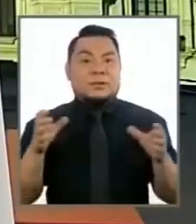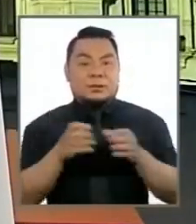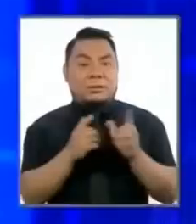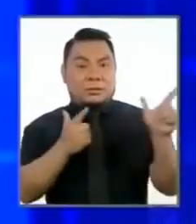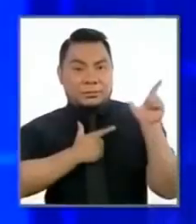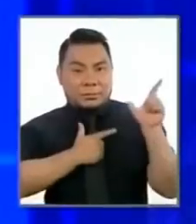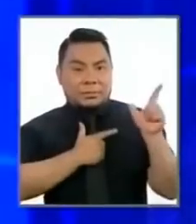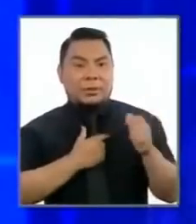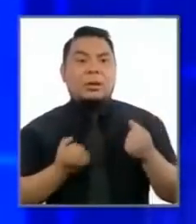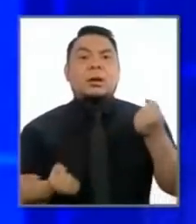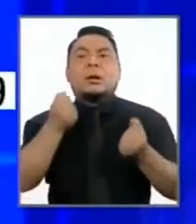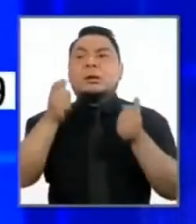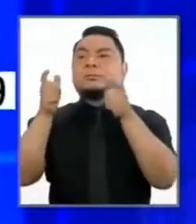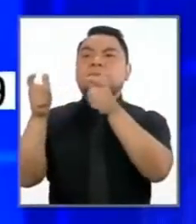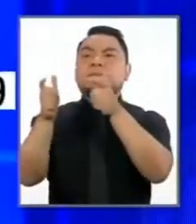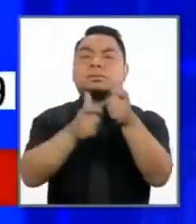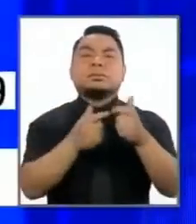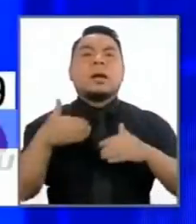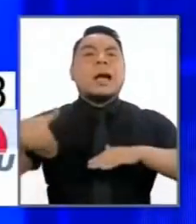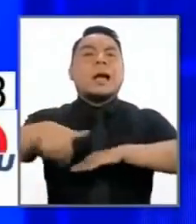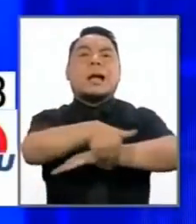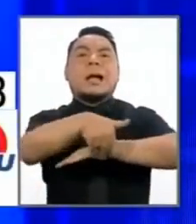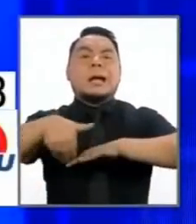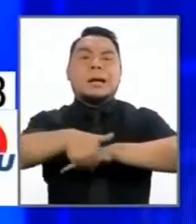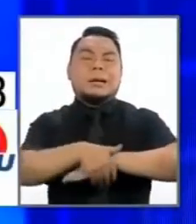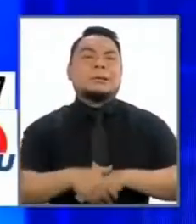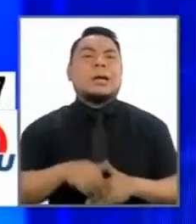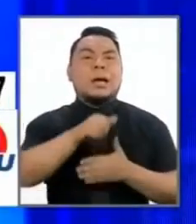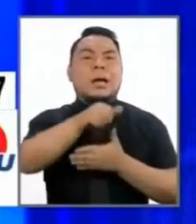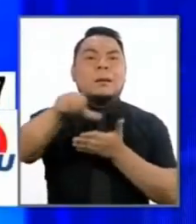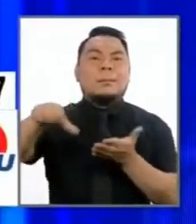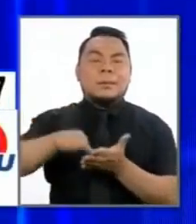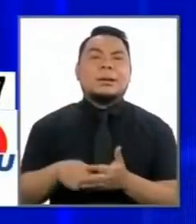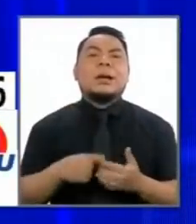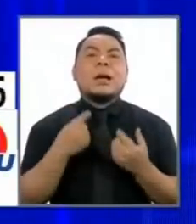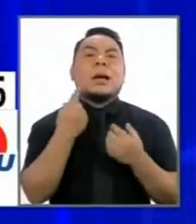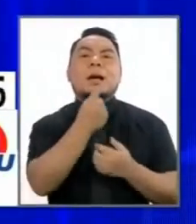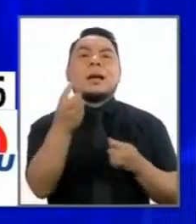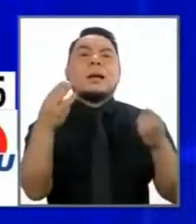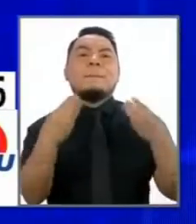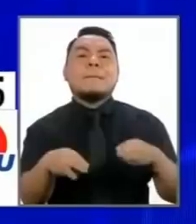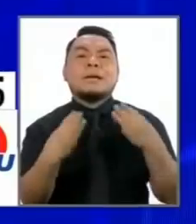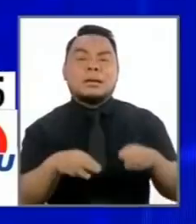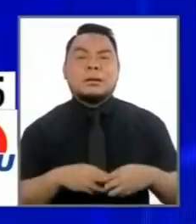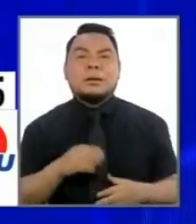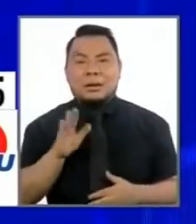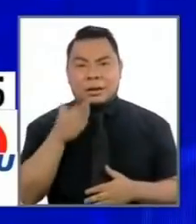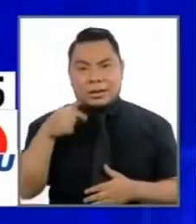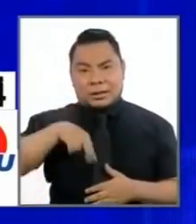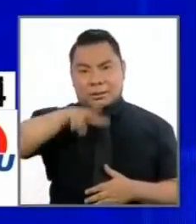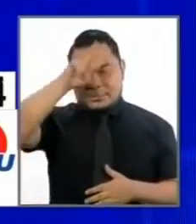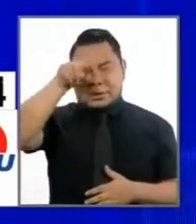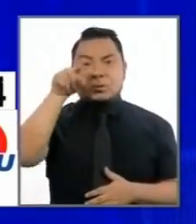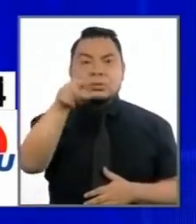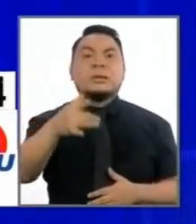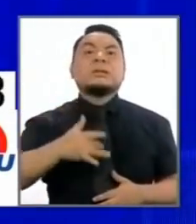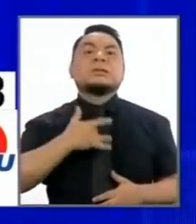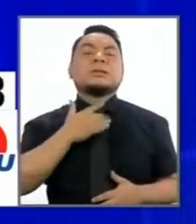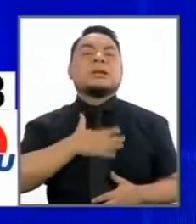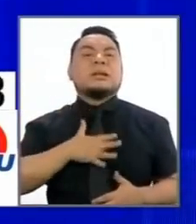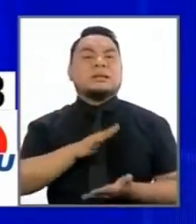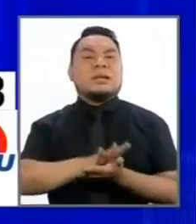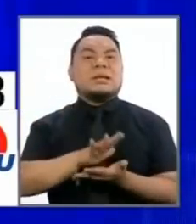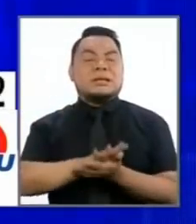patrullarán cada calle cada plaza cada mercado que hay en el Perú para que tú te sientas